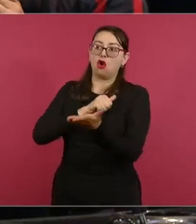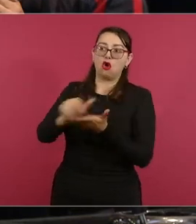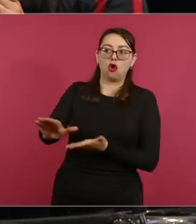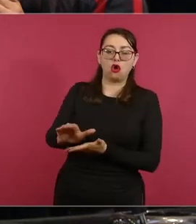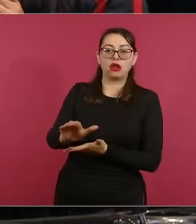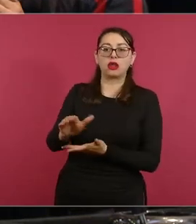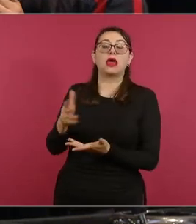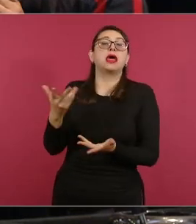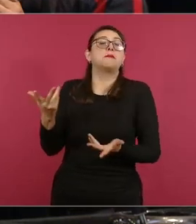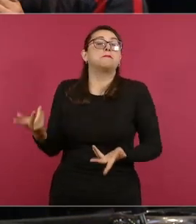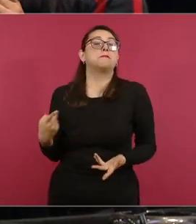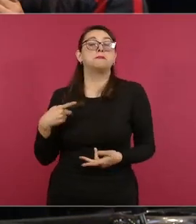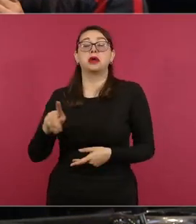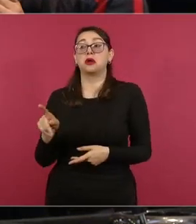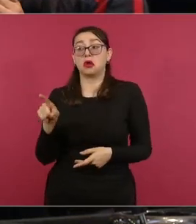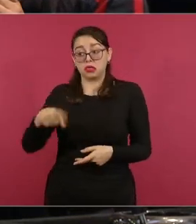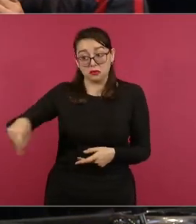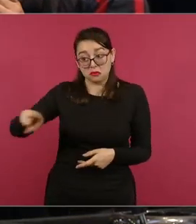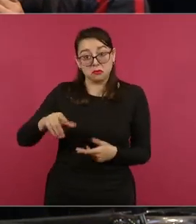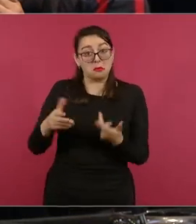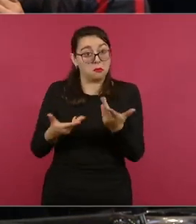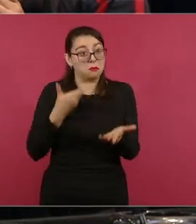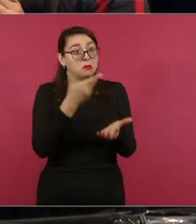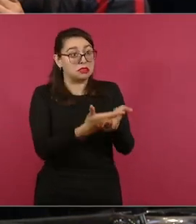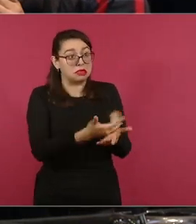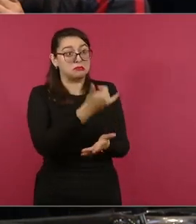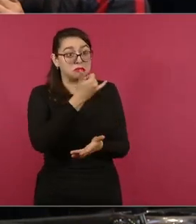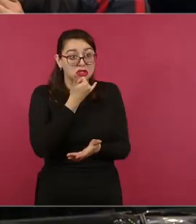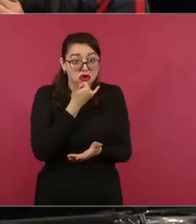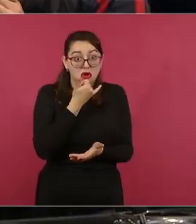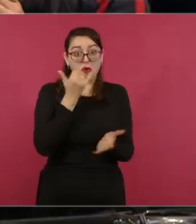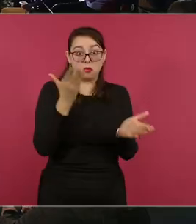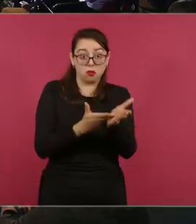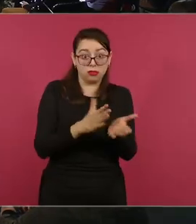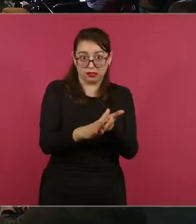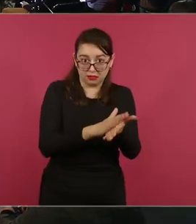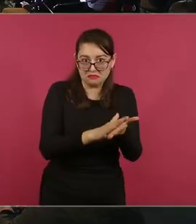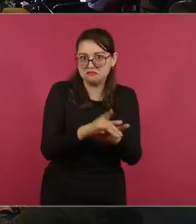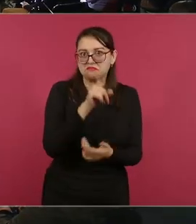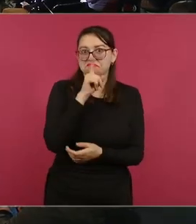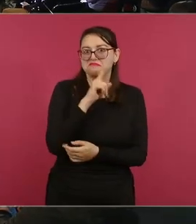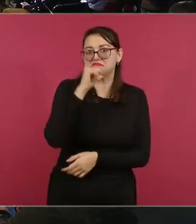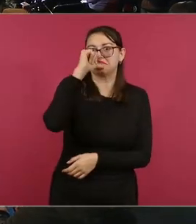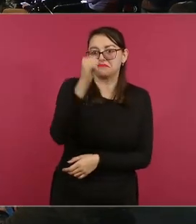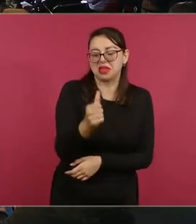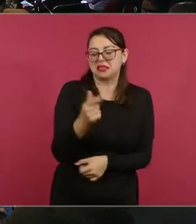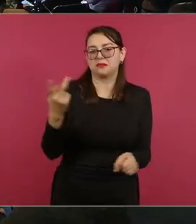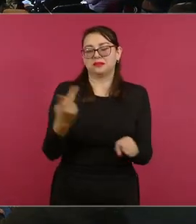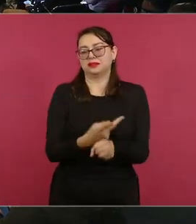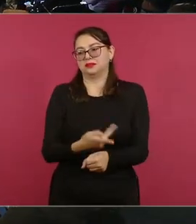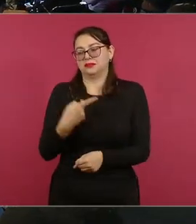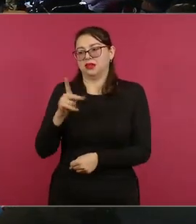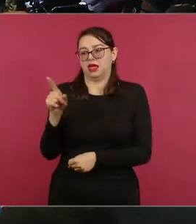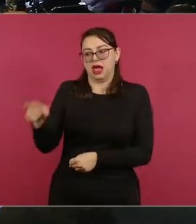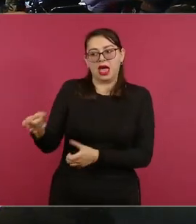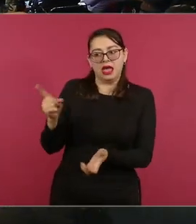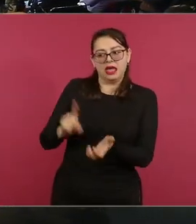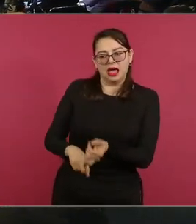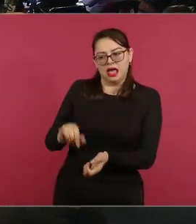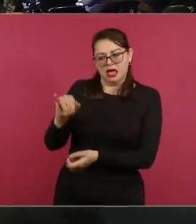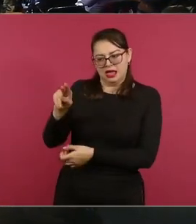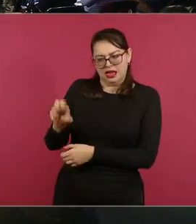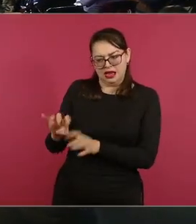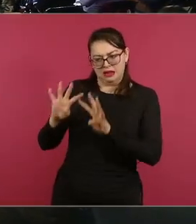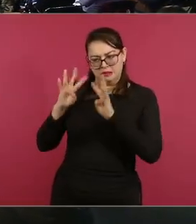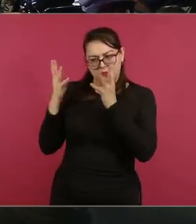Rita Bel López Vences y Jorge Montaño Ventura que apenas se incorporaron al INE y que estas personas, pues estos